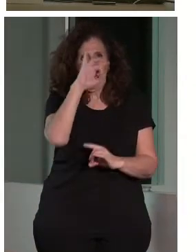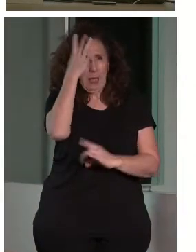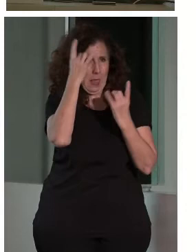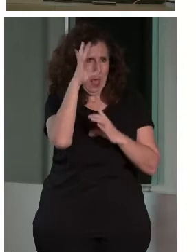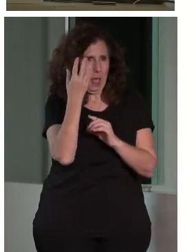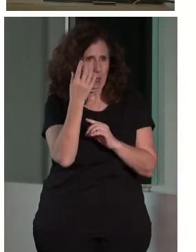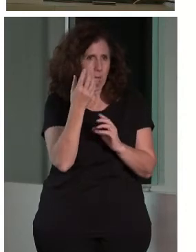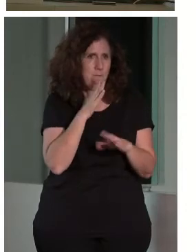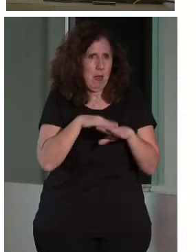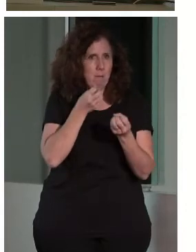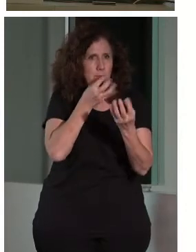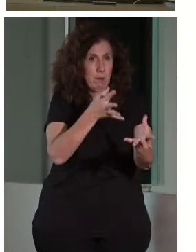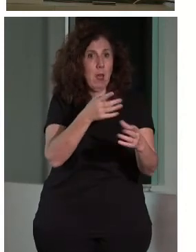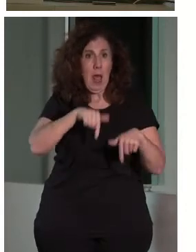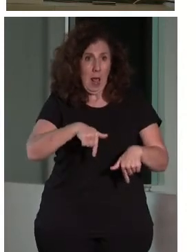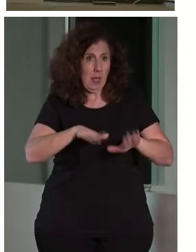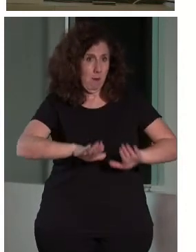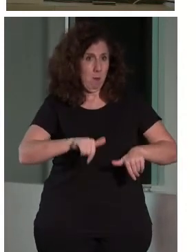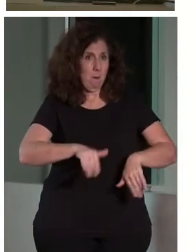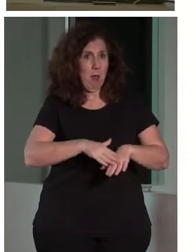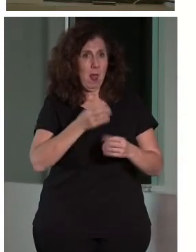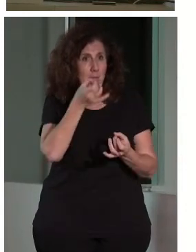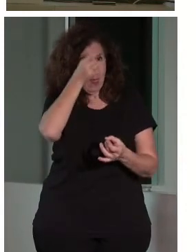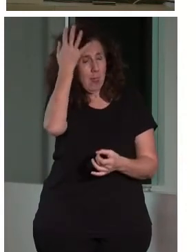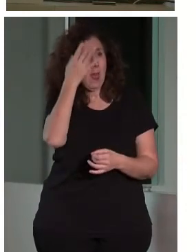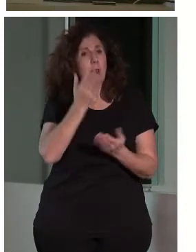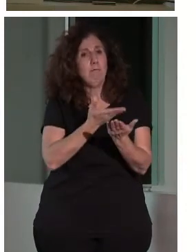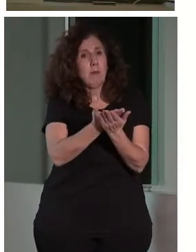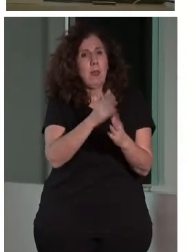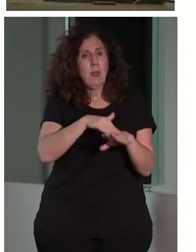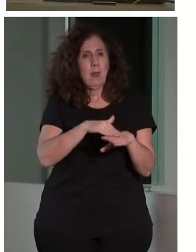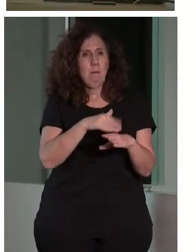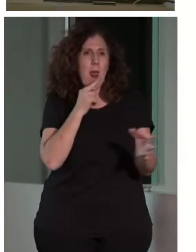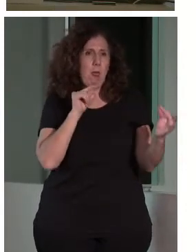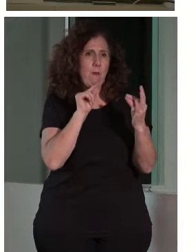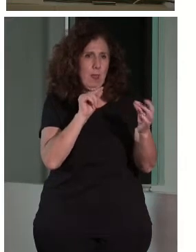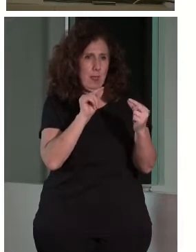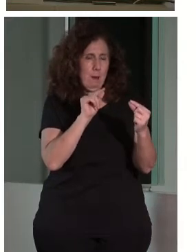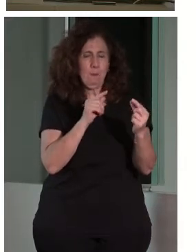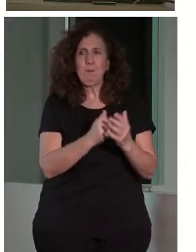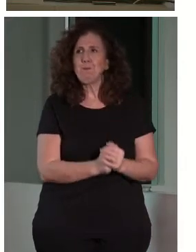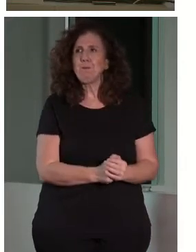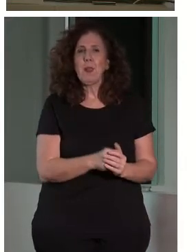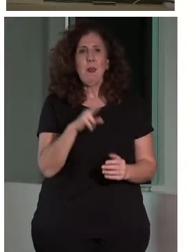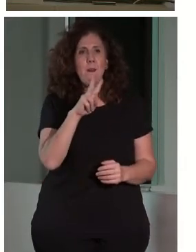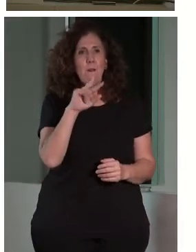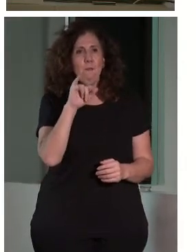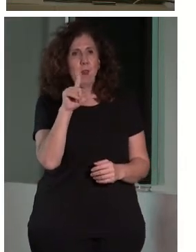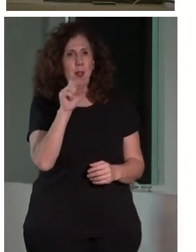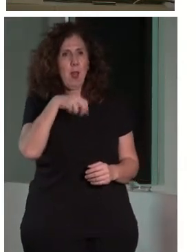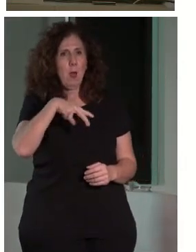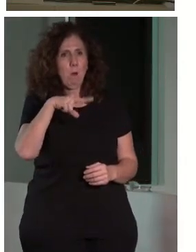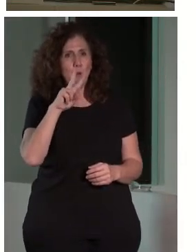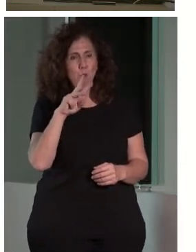Pero creo que estamos aquí para eso, para dar ideas y para debatir. Bueno, Vilamuseu es un museo que ya existía desde el año